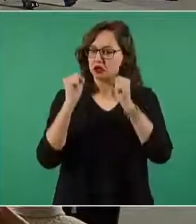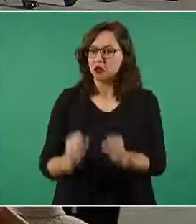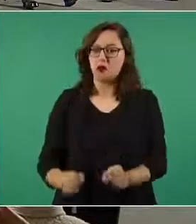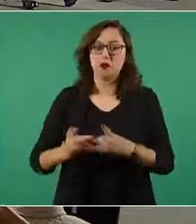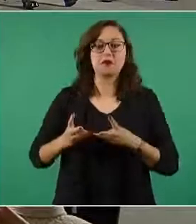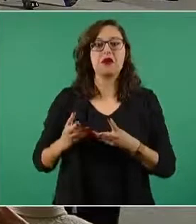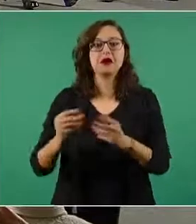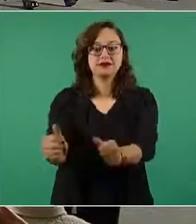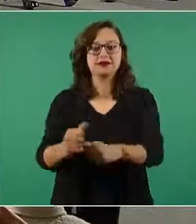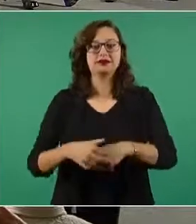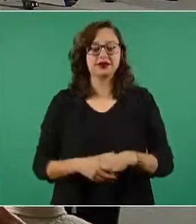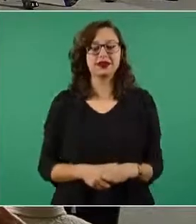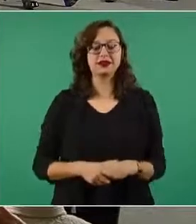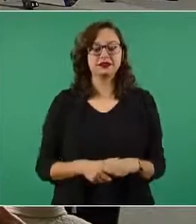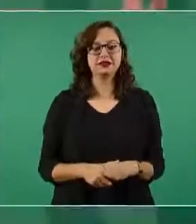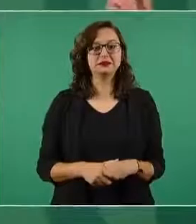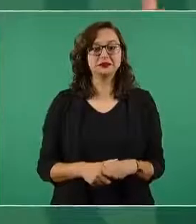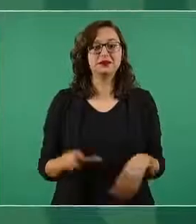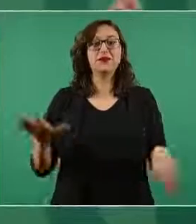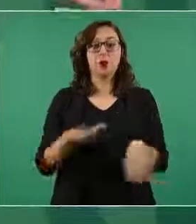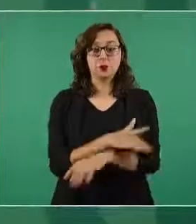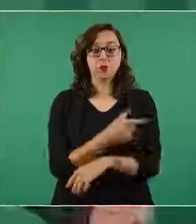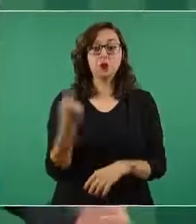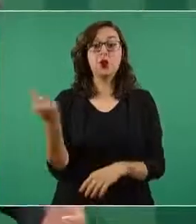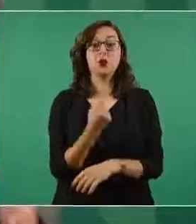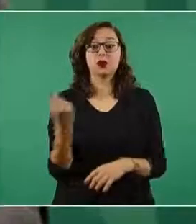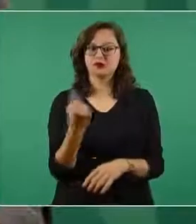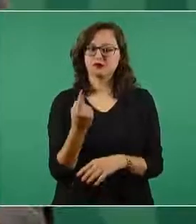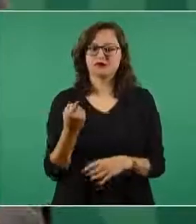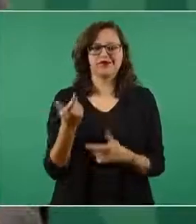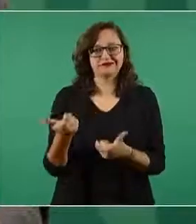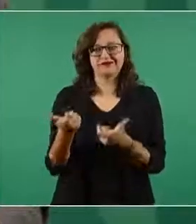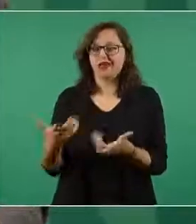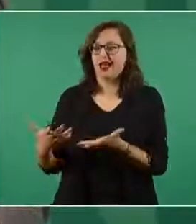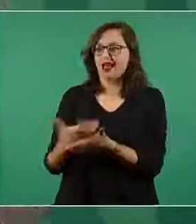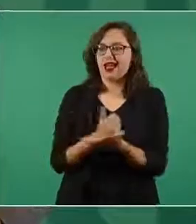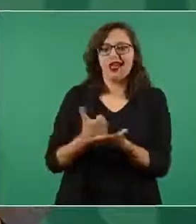porque era un botín